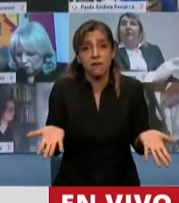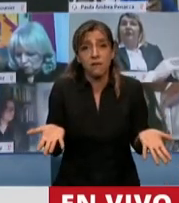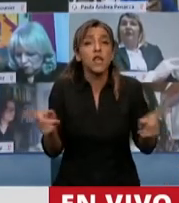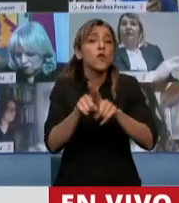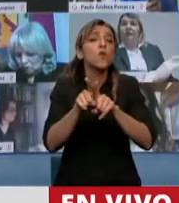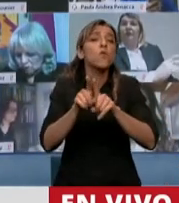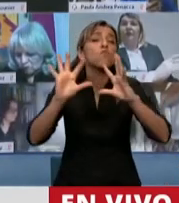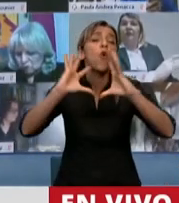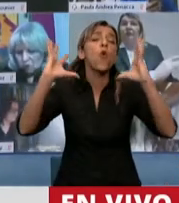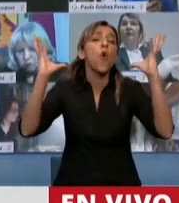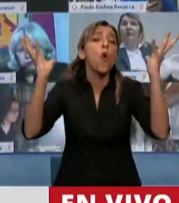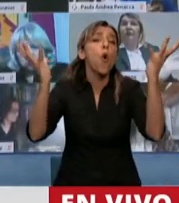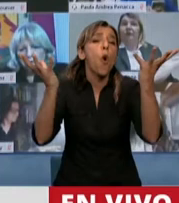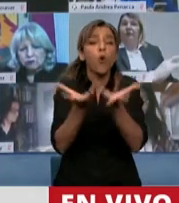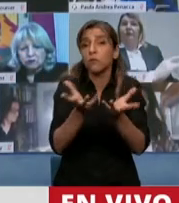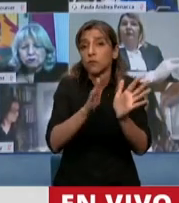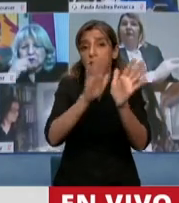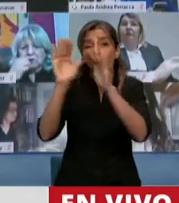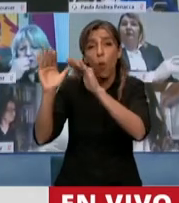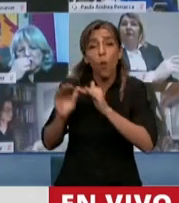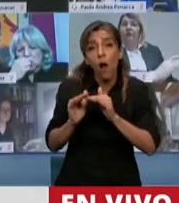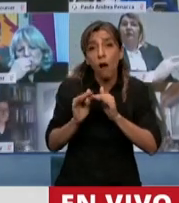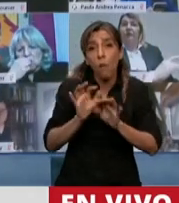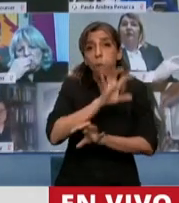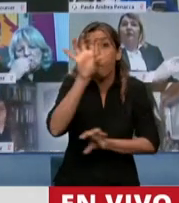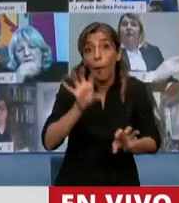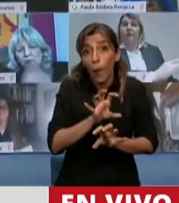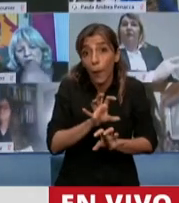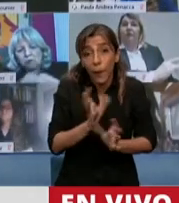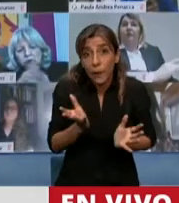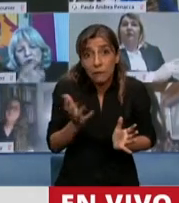todo el mundo y en todas las provincias del país.